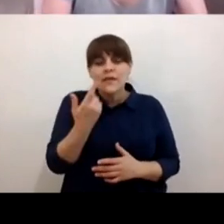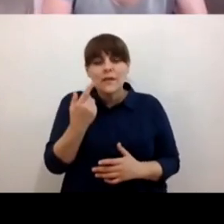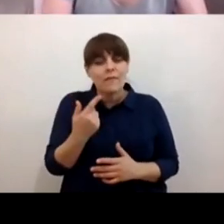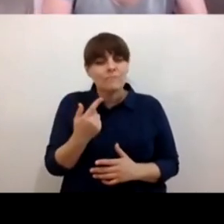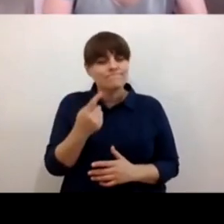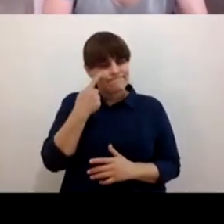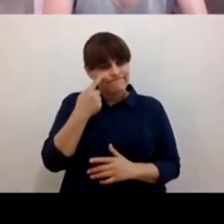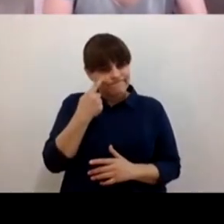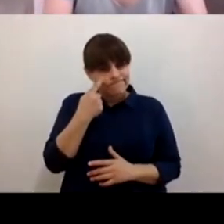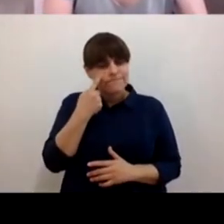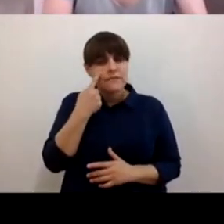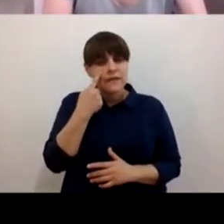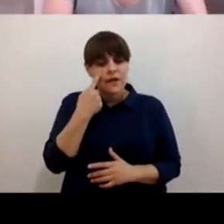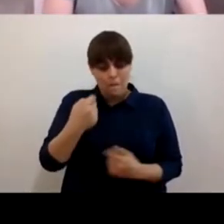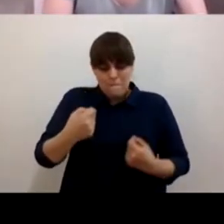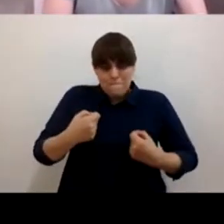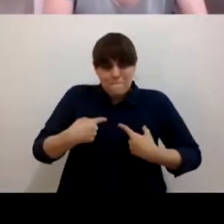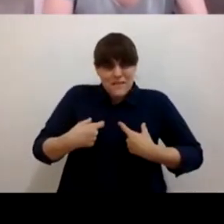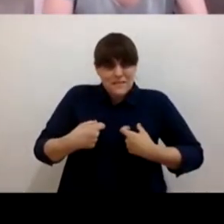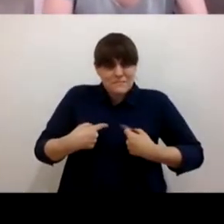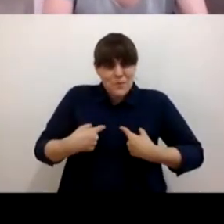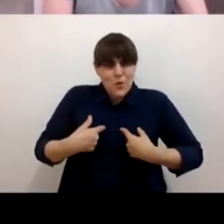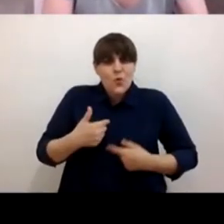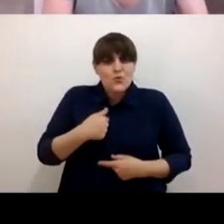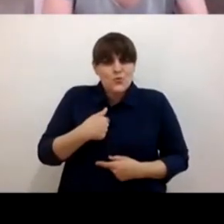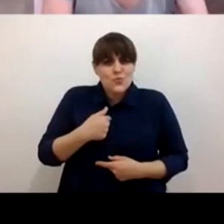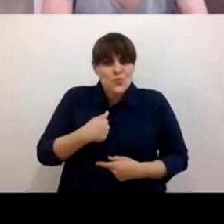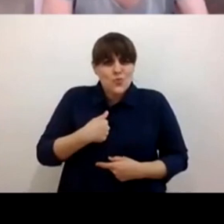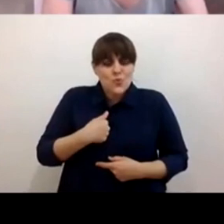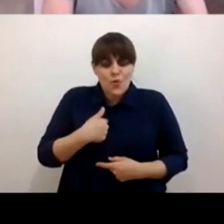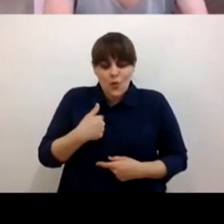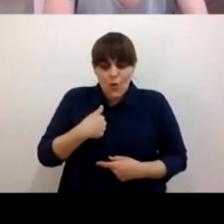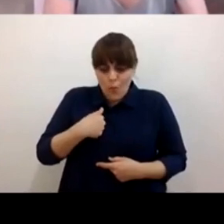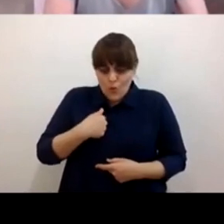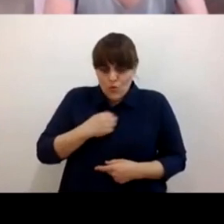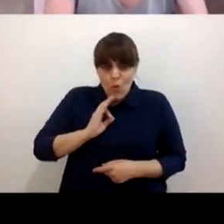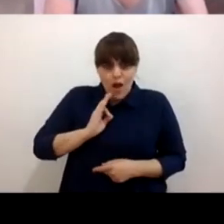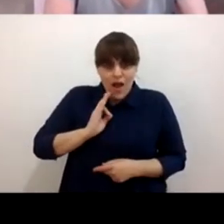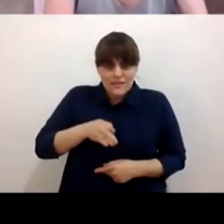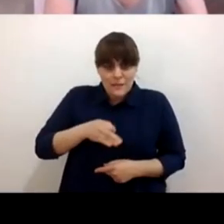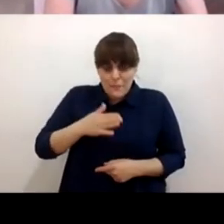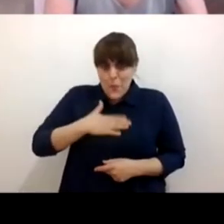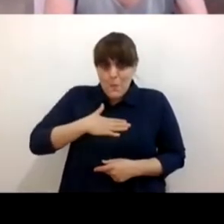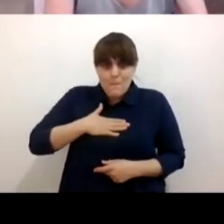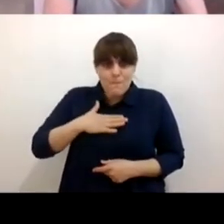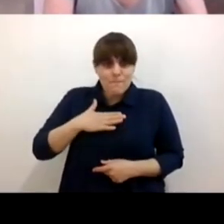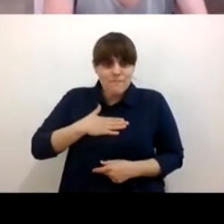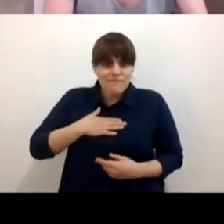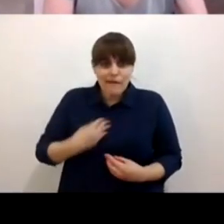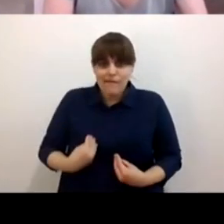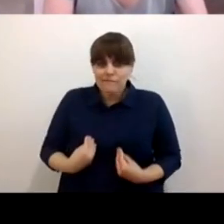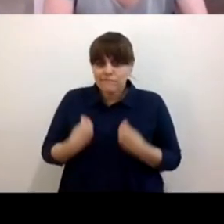uno mismo qué difícil es aceptar una realidad de la cual de un día para otro